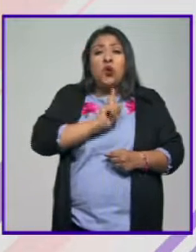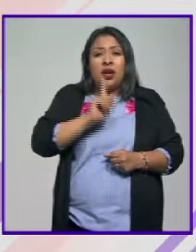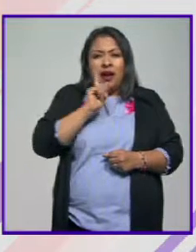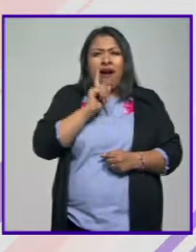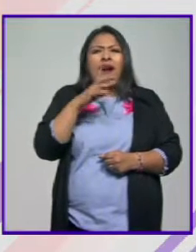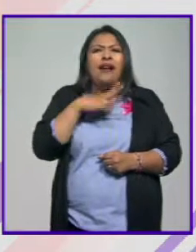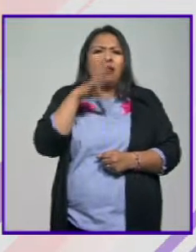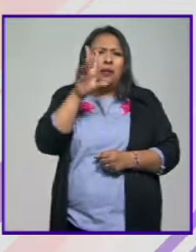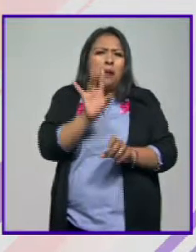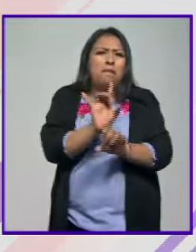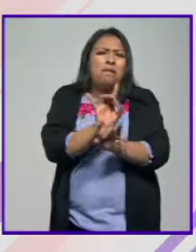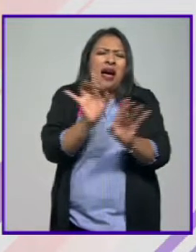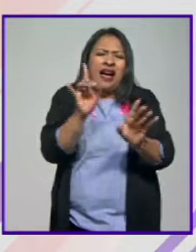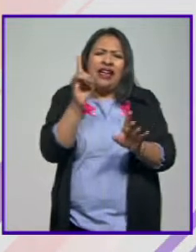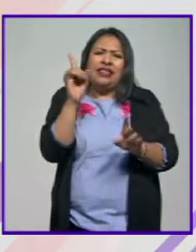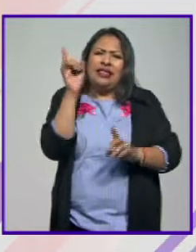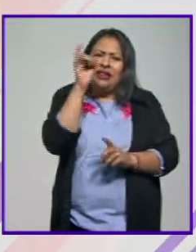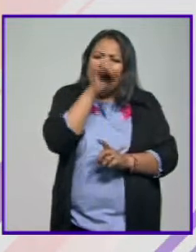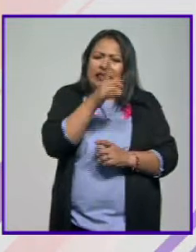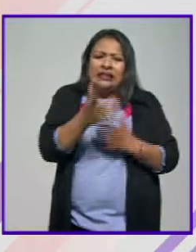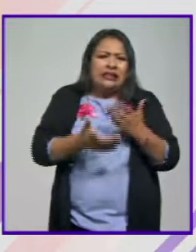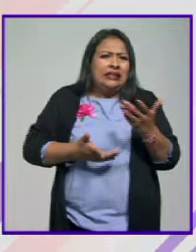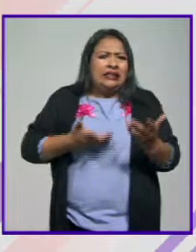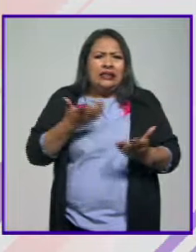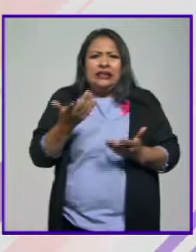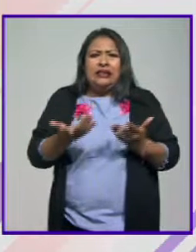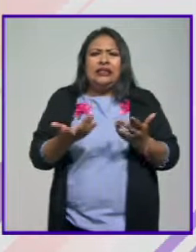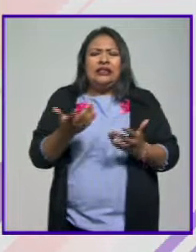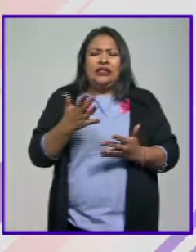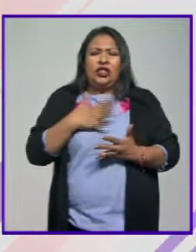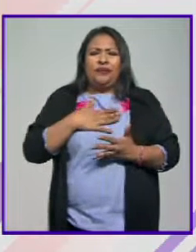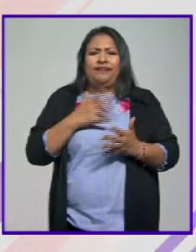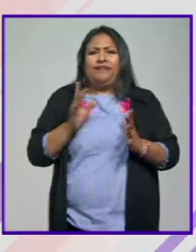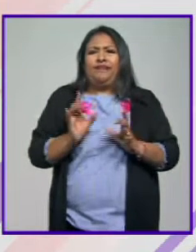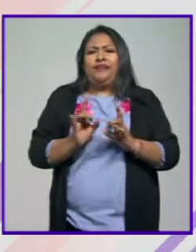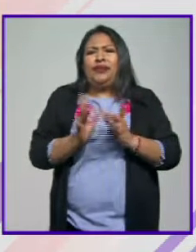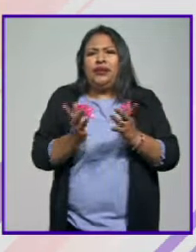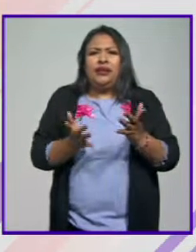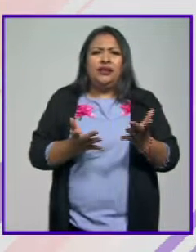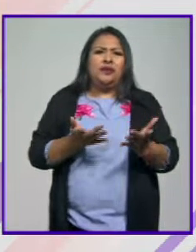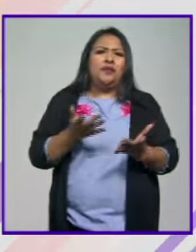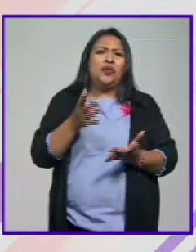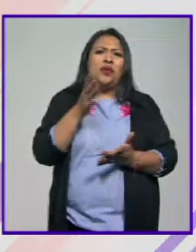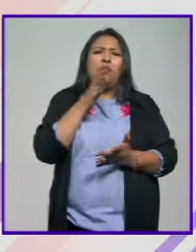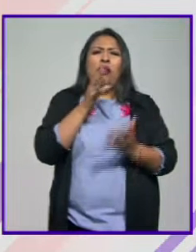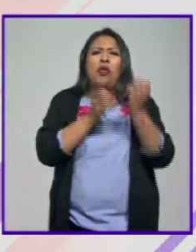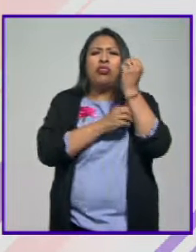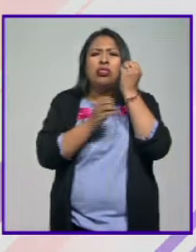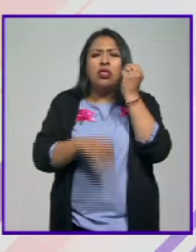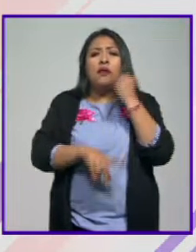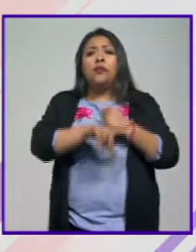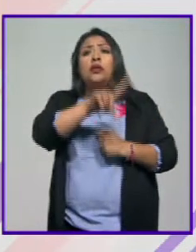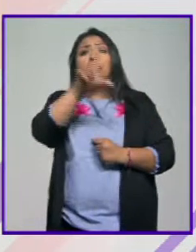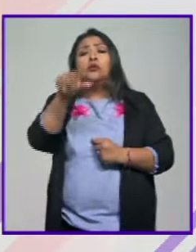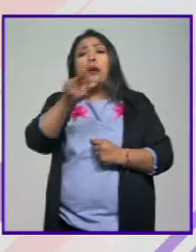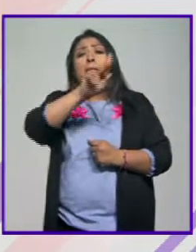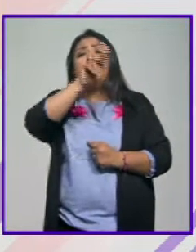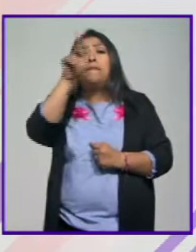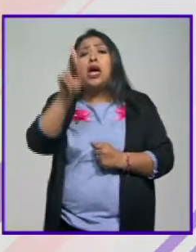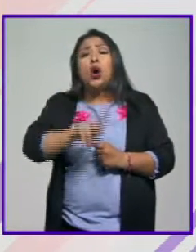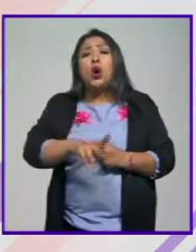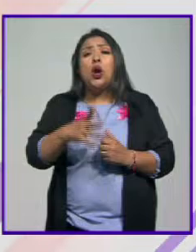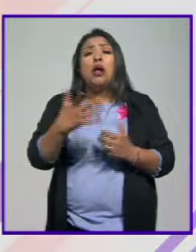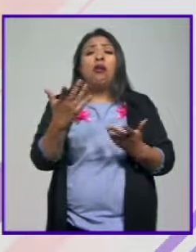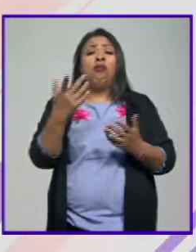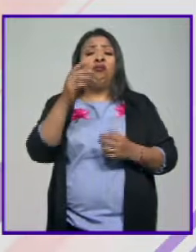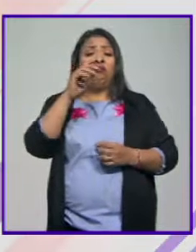tiene una situación difícil por la cual se vio impelida a abortar y después, además, llega la